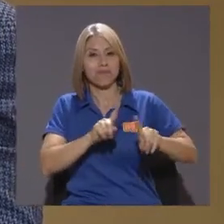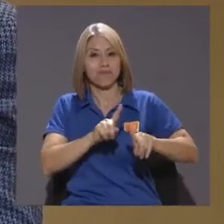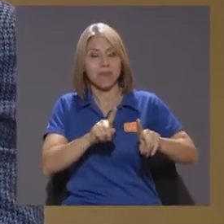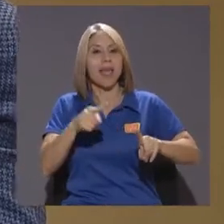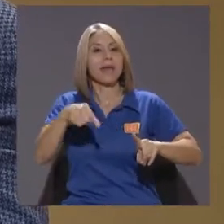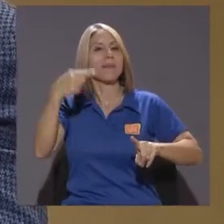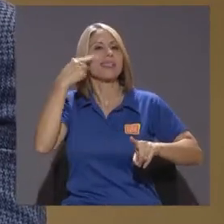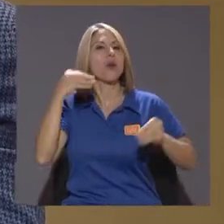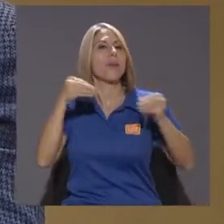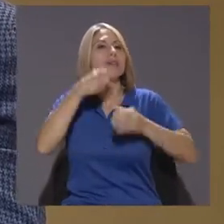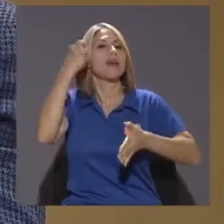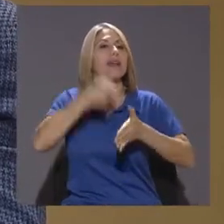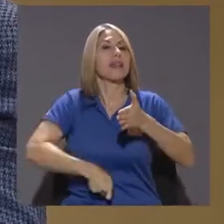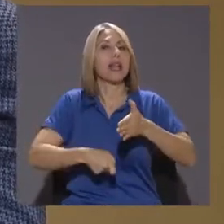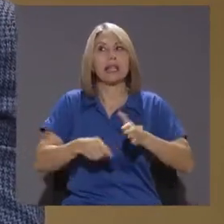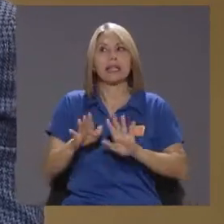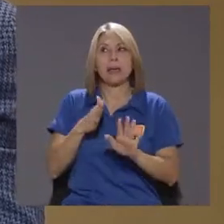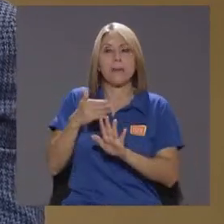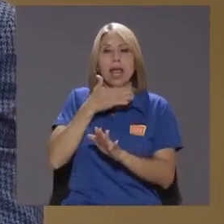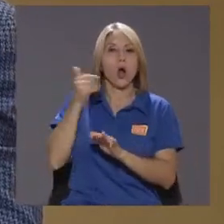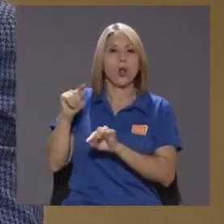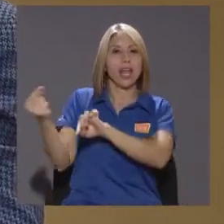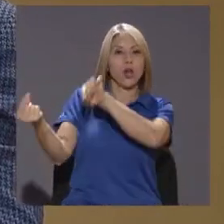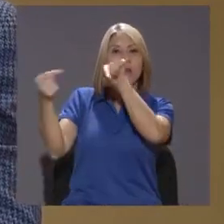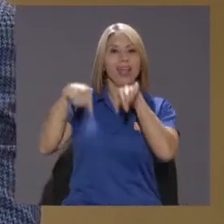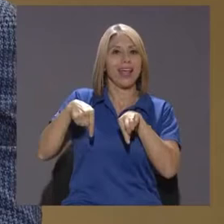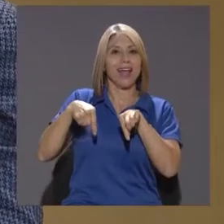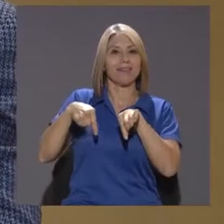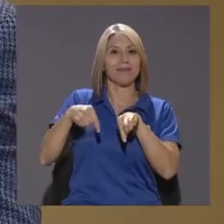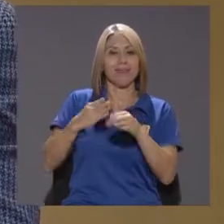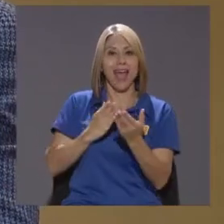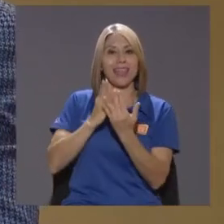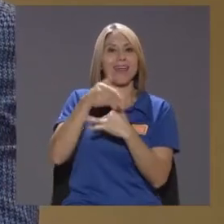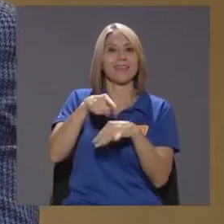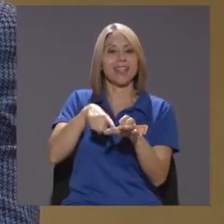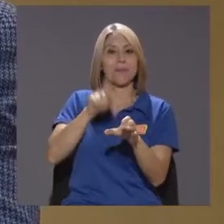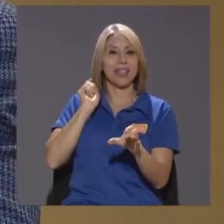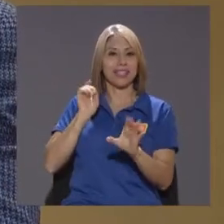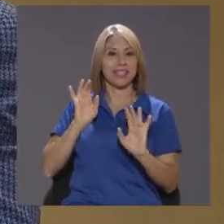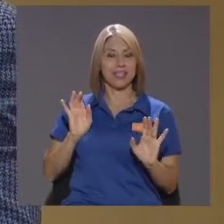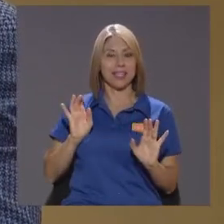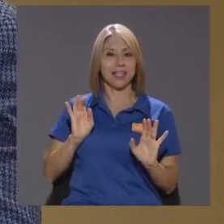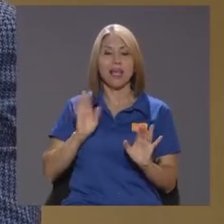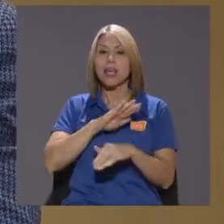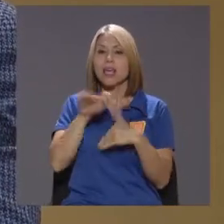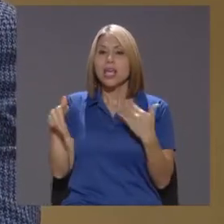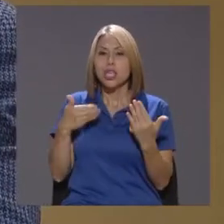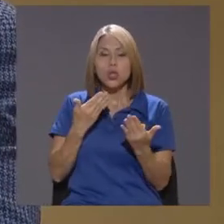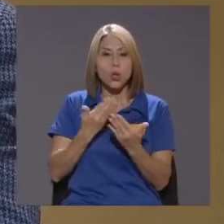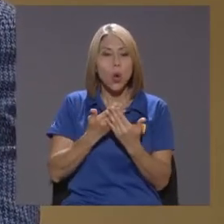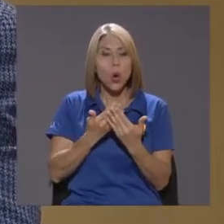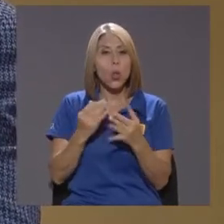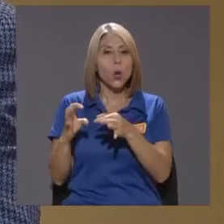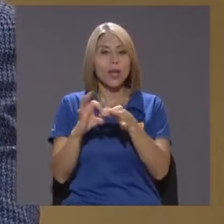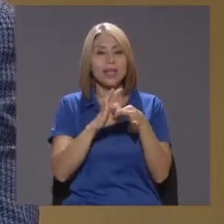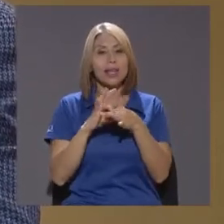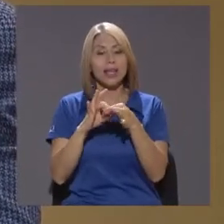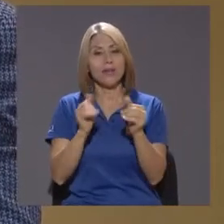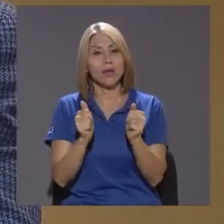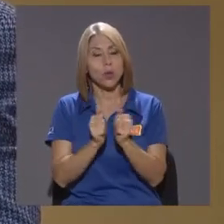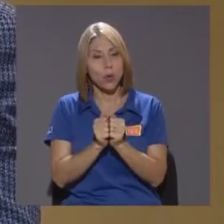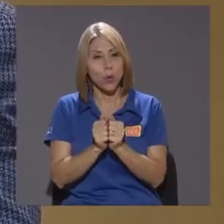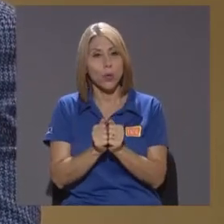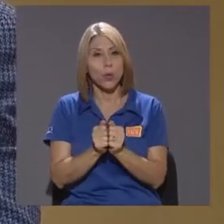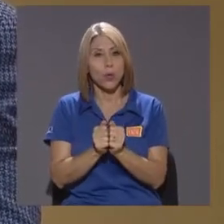Radical Es mejor que no Vengan A través del Brexit Y Este Todo lo que tiene Que ver También Con